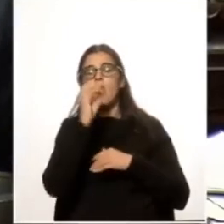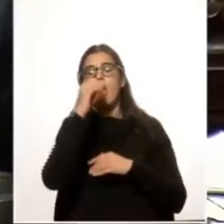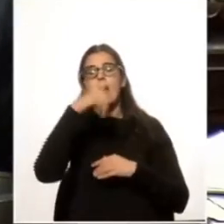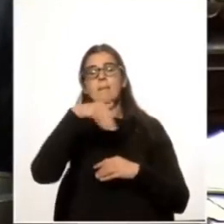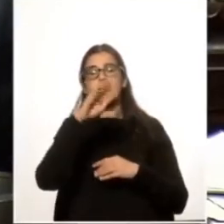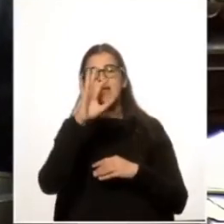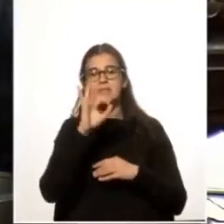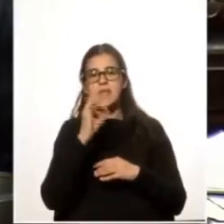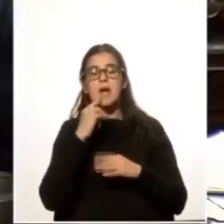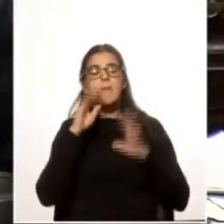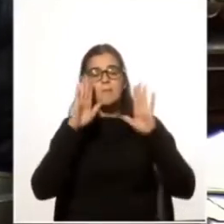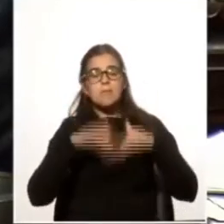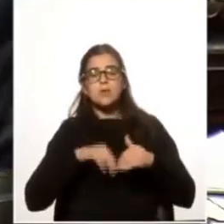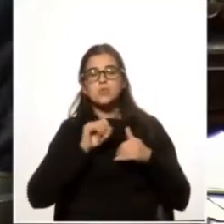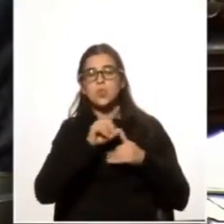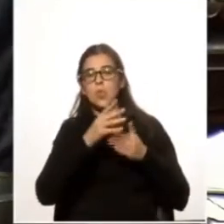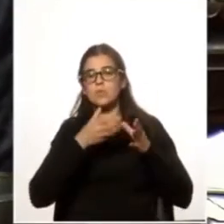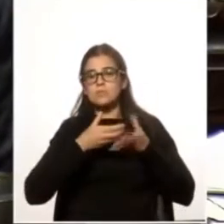propia,